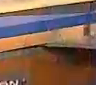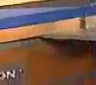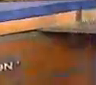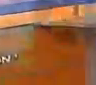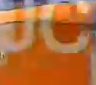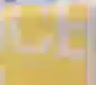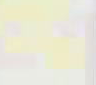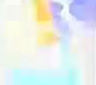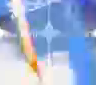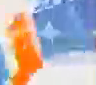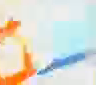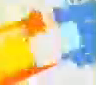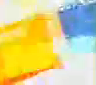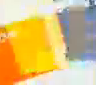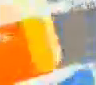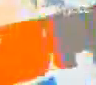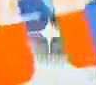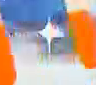No,